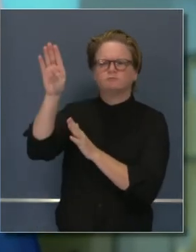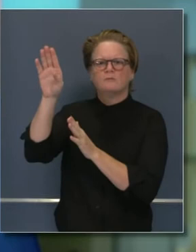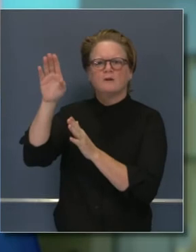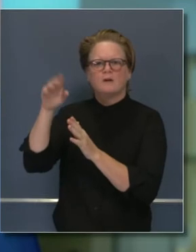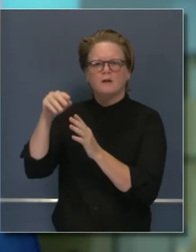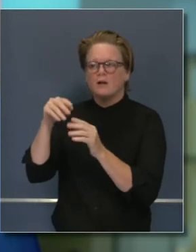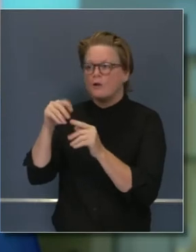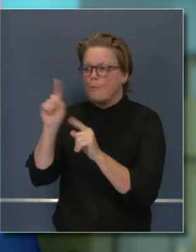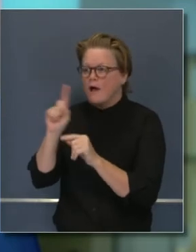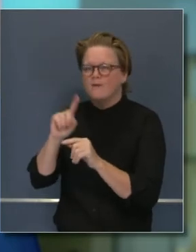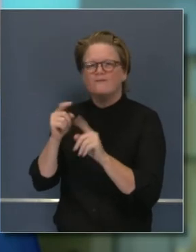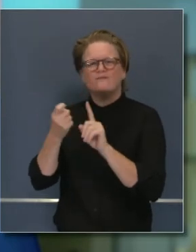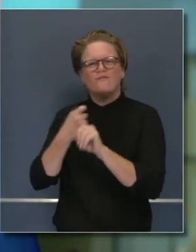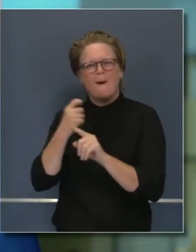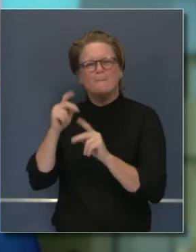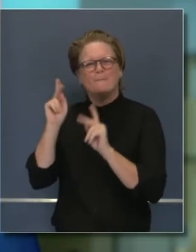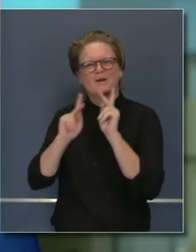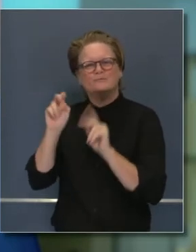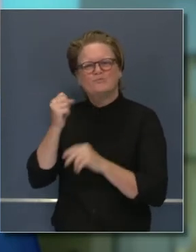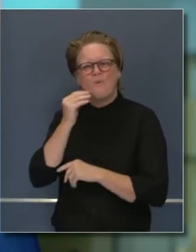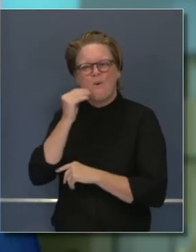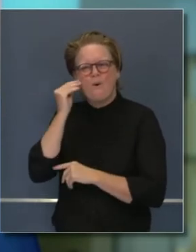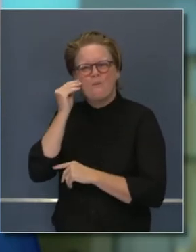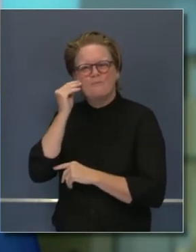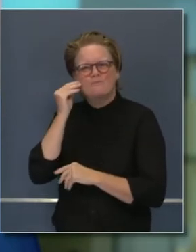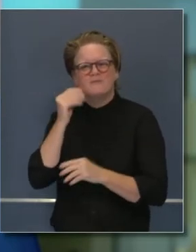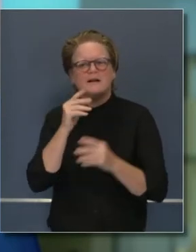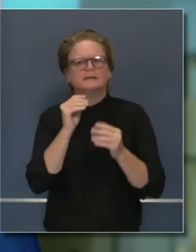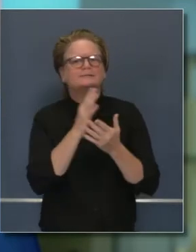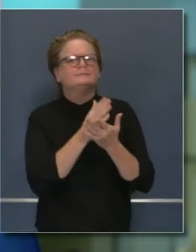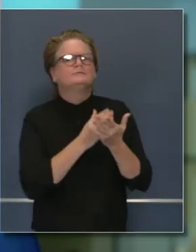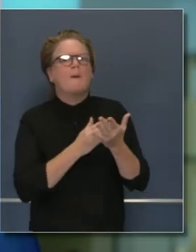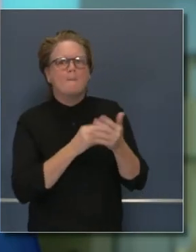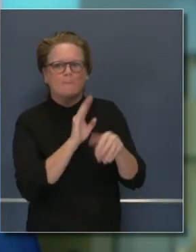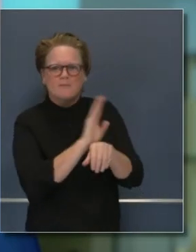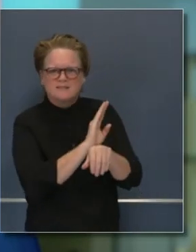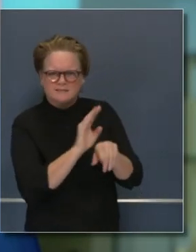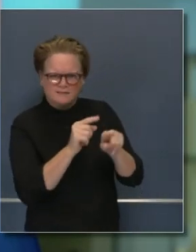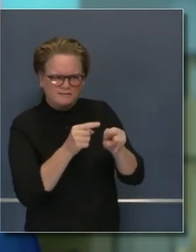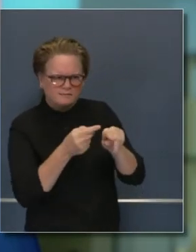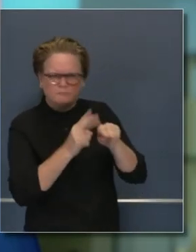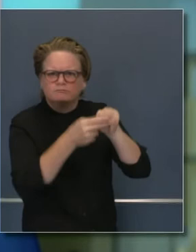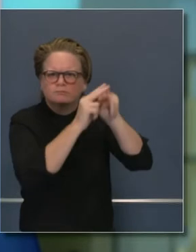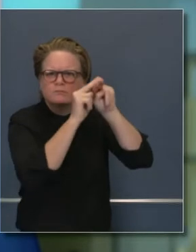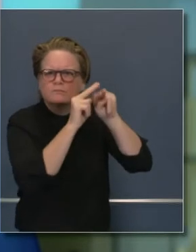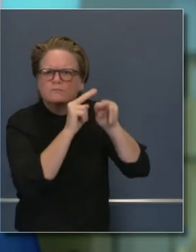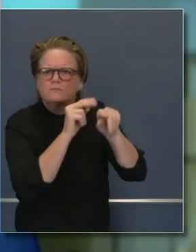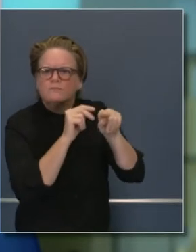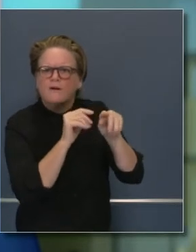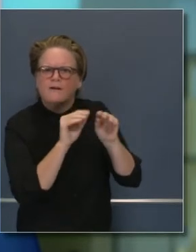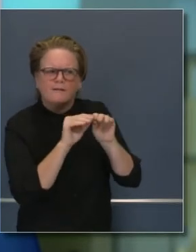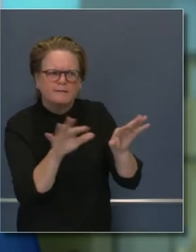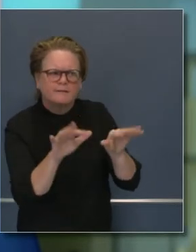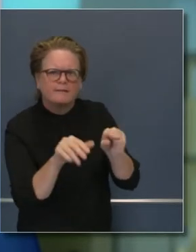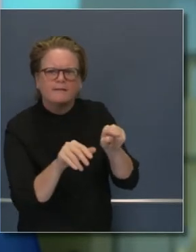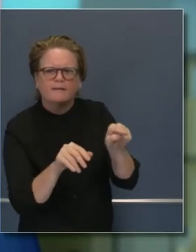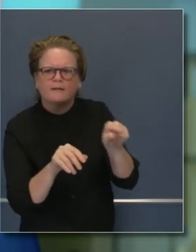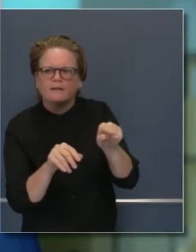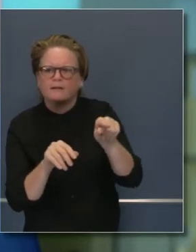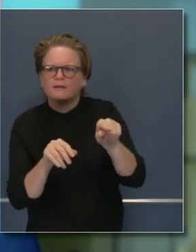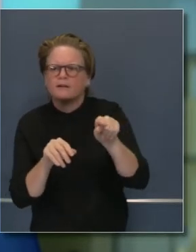parte del reto en casos de la transmisión de casos. Hablamos ya de por qué. Si ocurren en